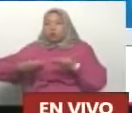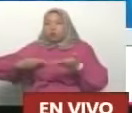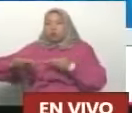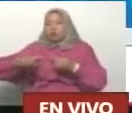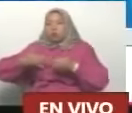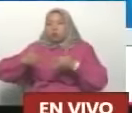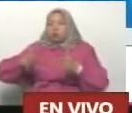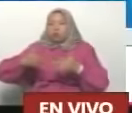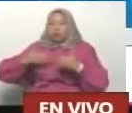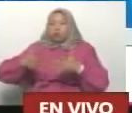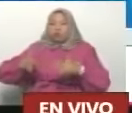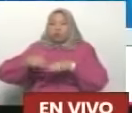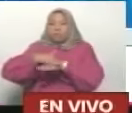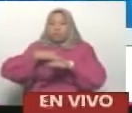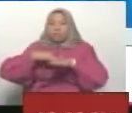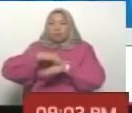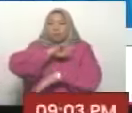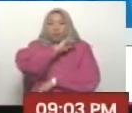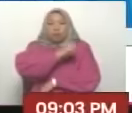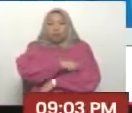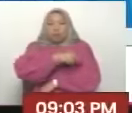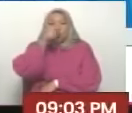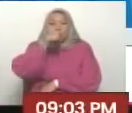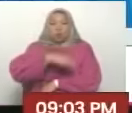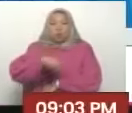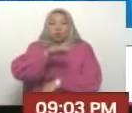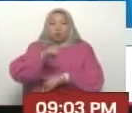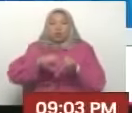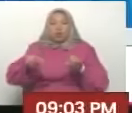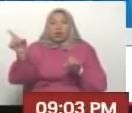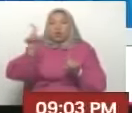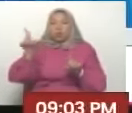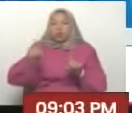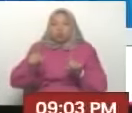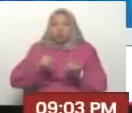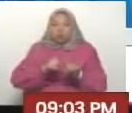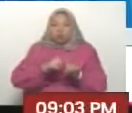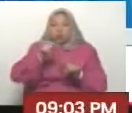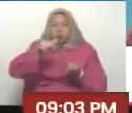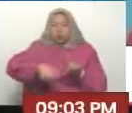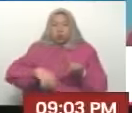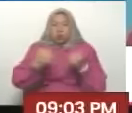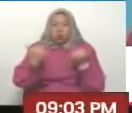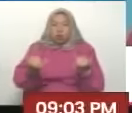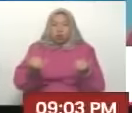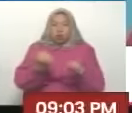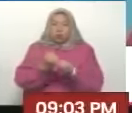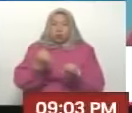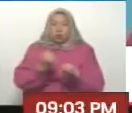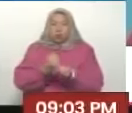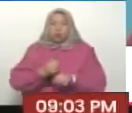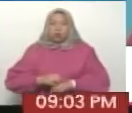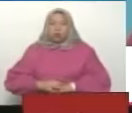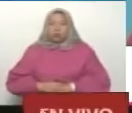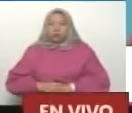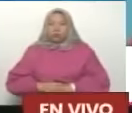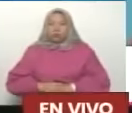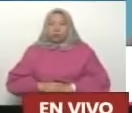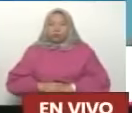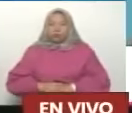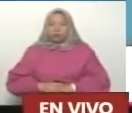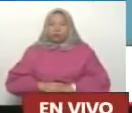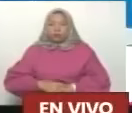Públicos y Ministro del Poder Popular para la Electricidad a partir de este momento. General